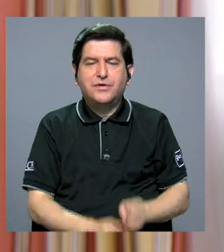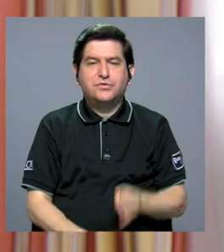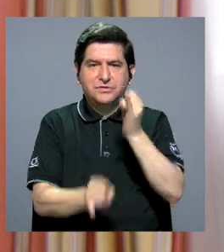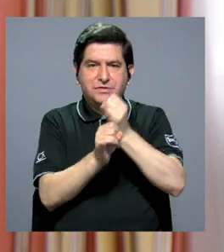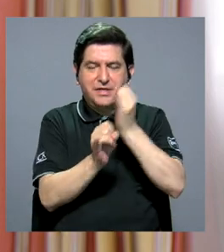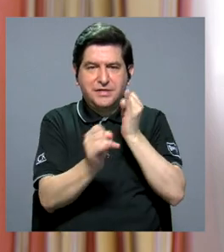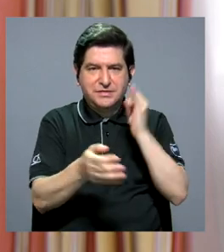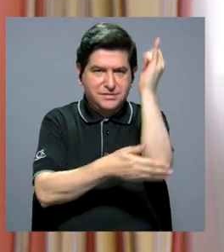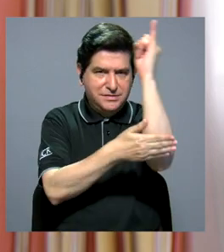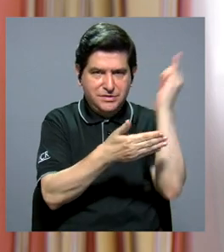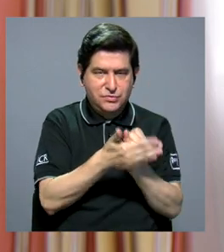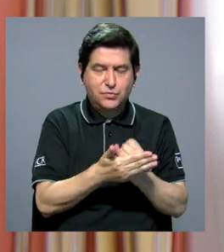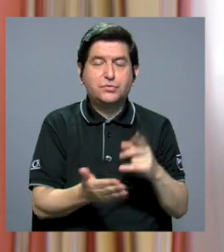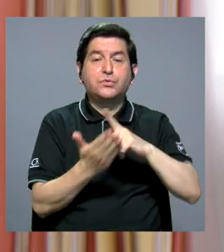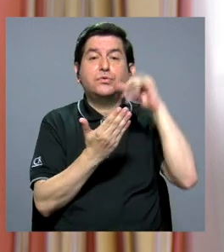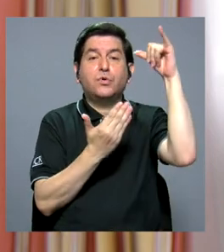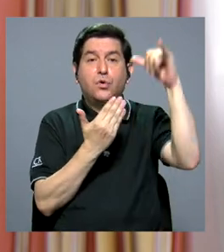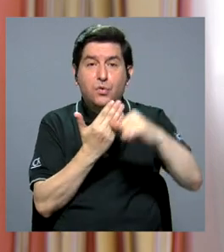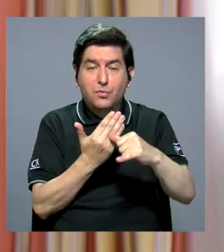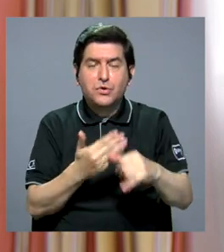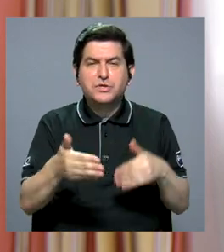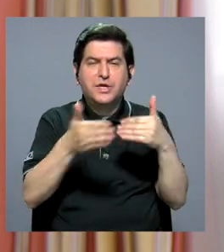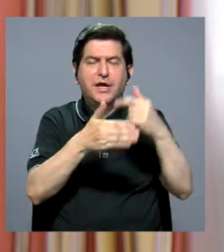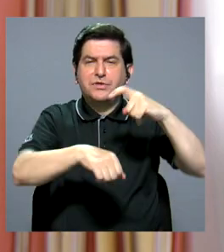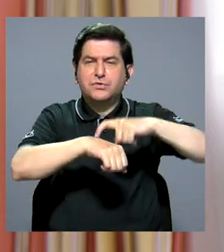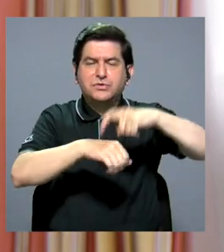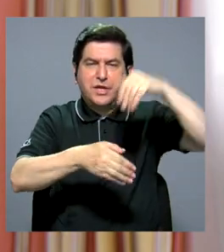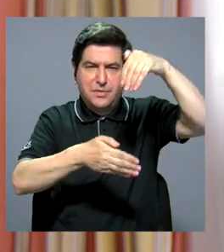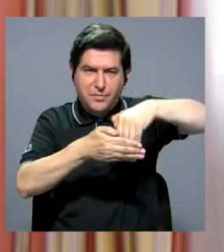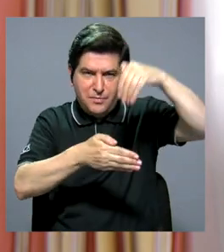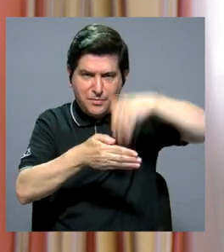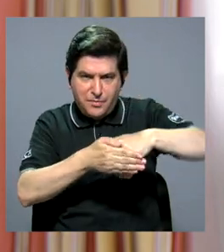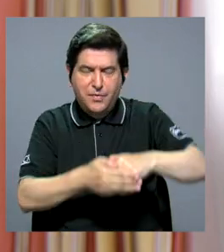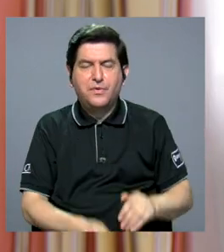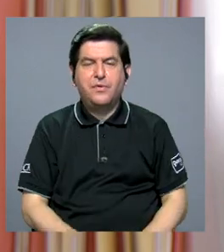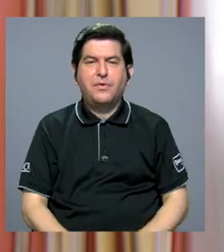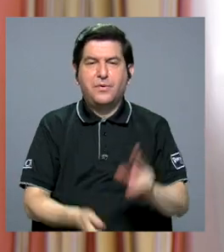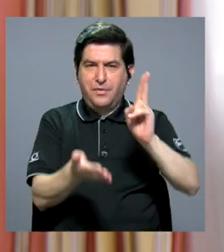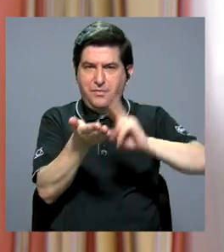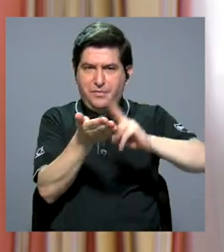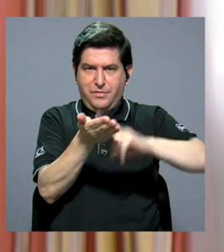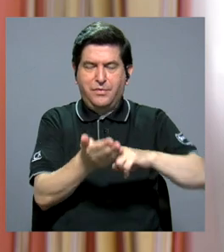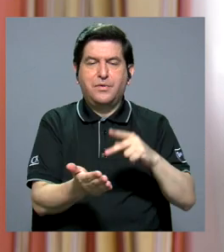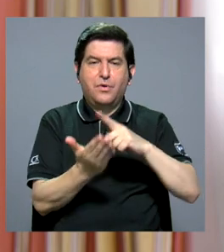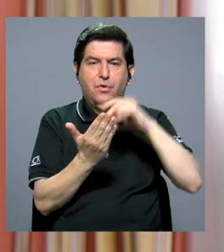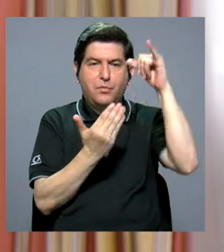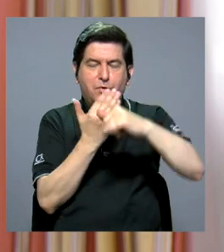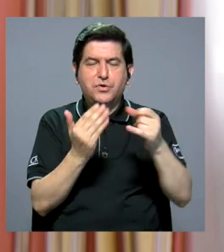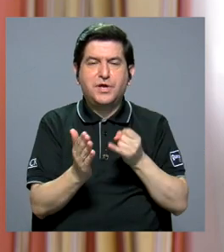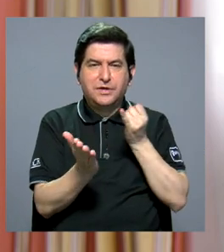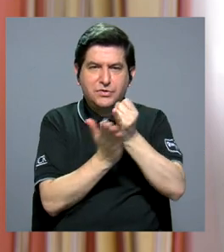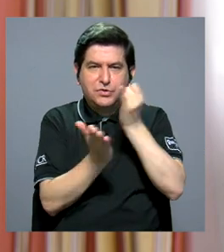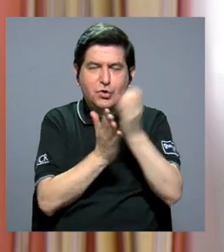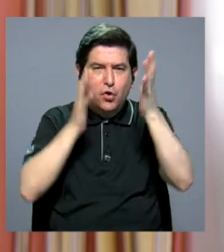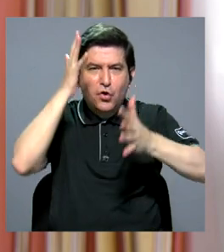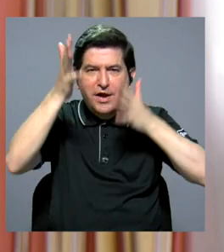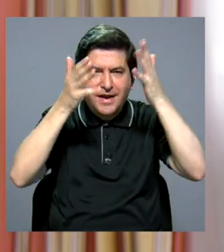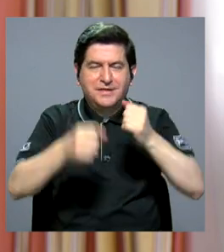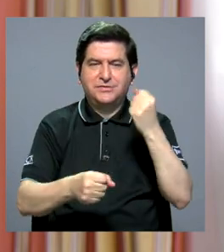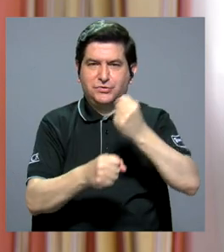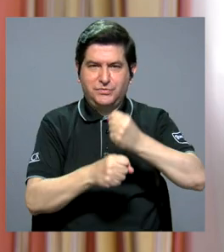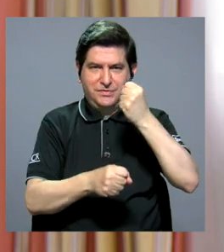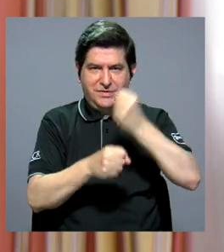proyectos que van a ser, bueno que fueron recientemente inscritos o van a ser pronto escritos. Proyectos de investigación-creación trabajando